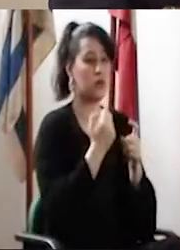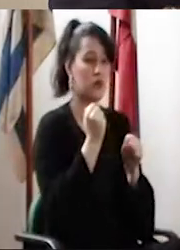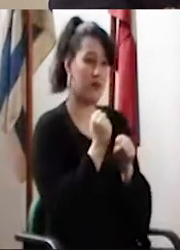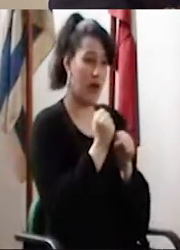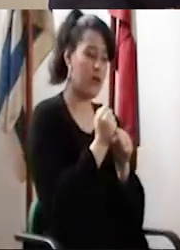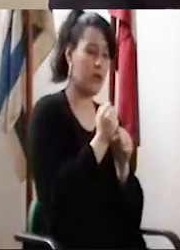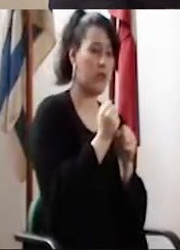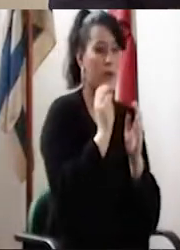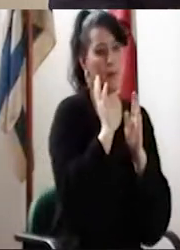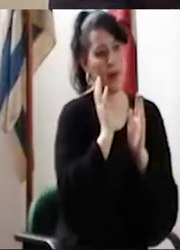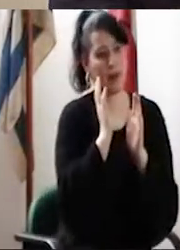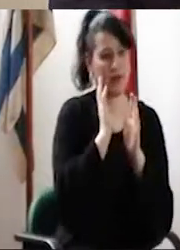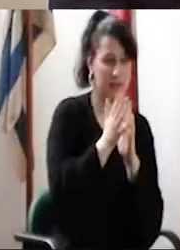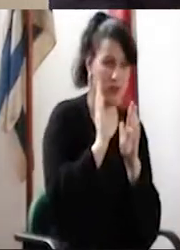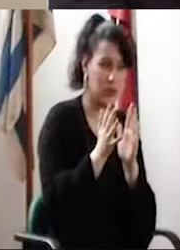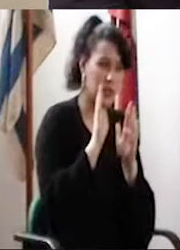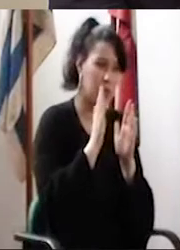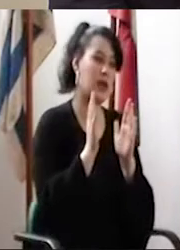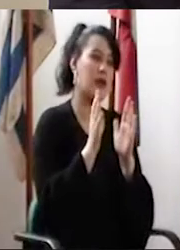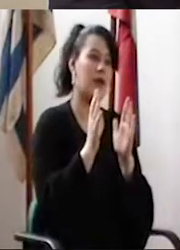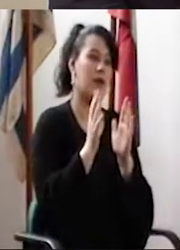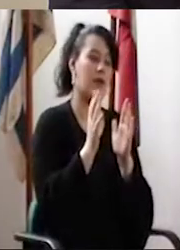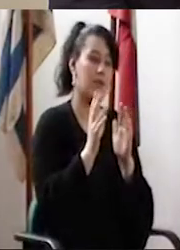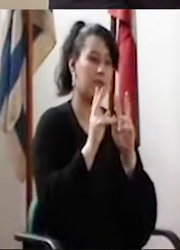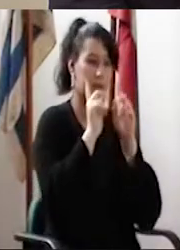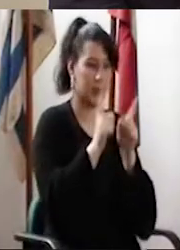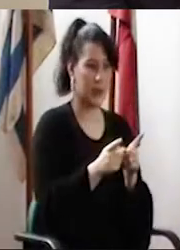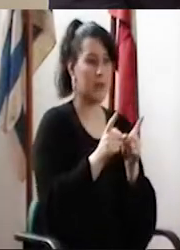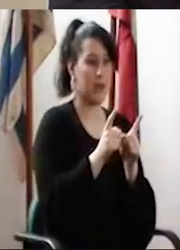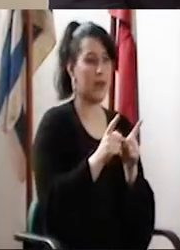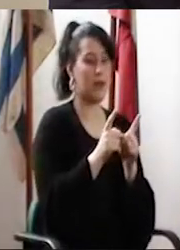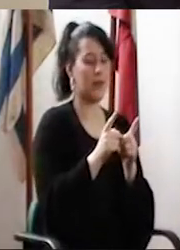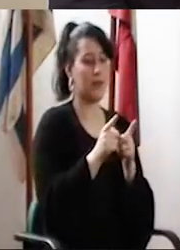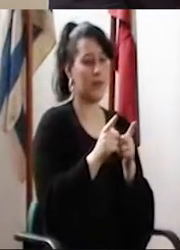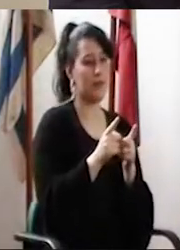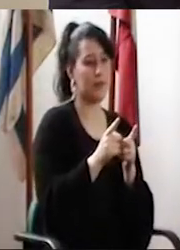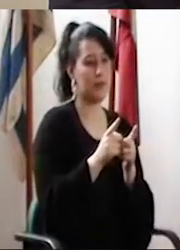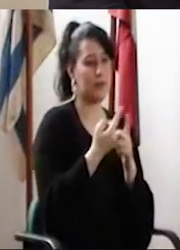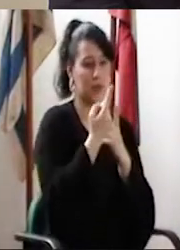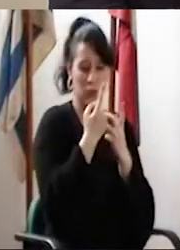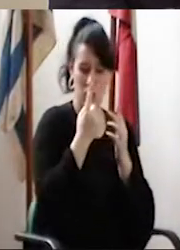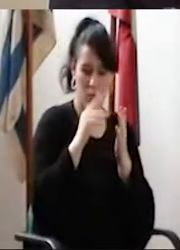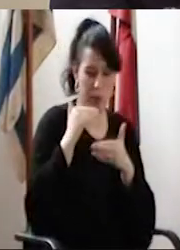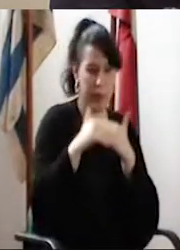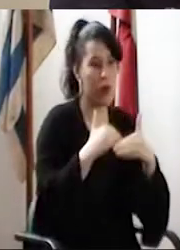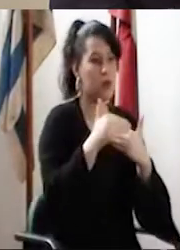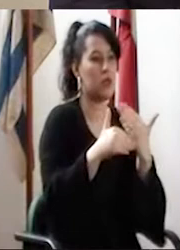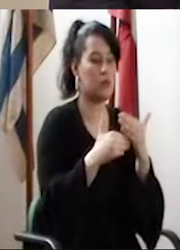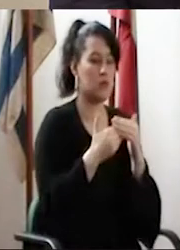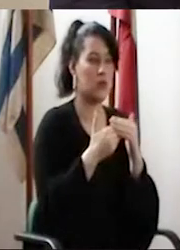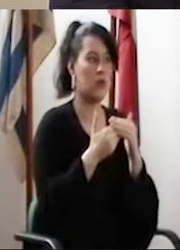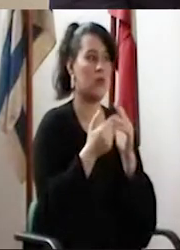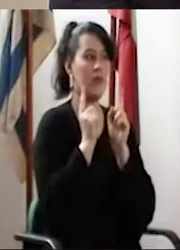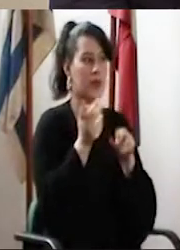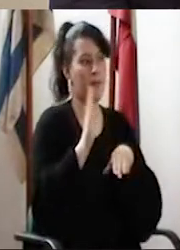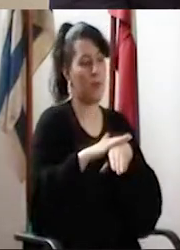estuvimos trabajando con biblioteca, con lo que es el CEMEF, que fue un proceso que